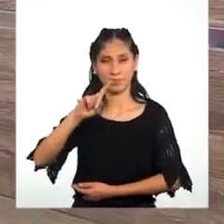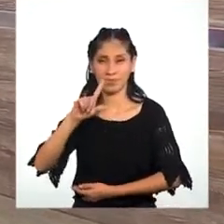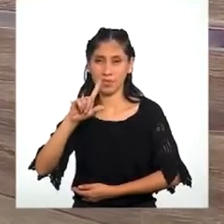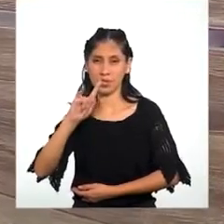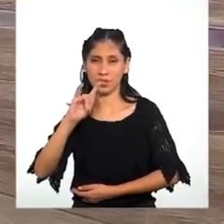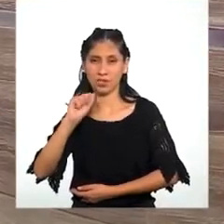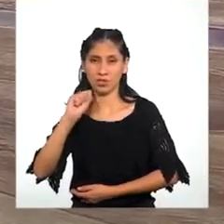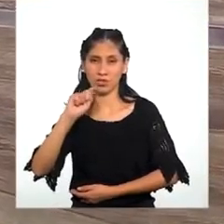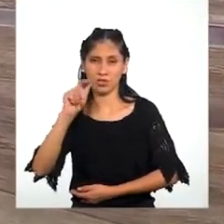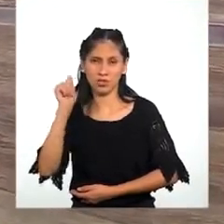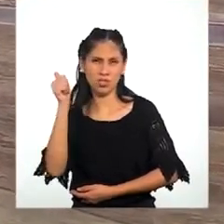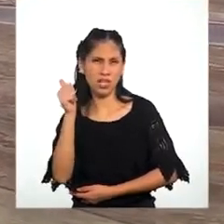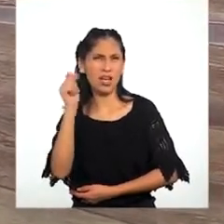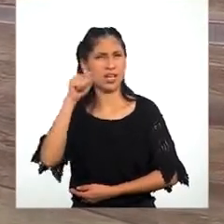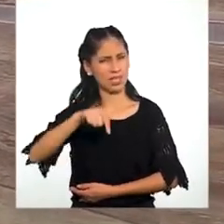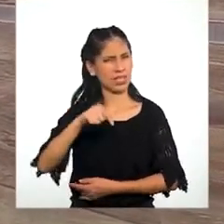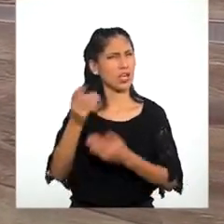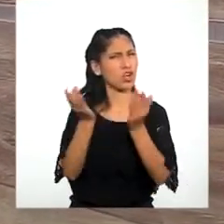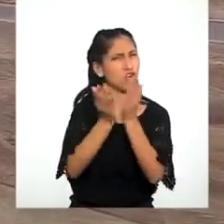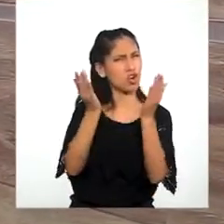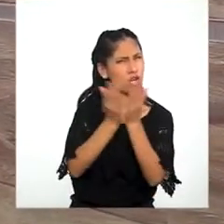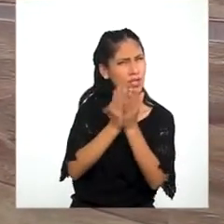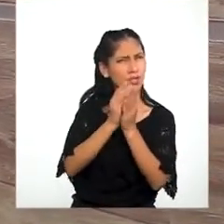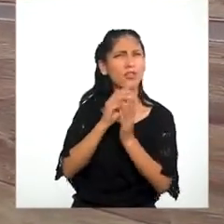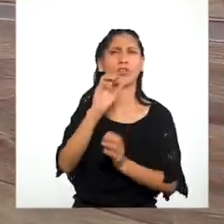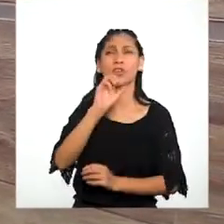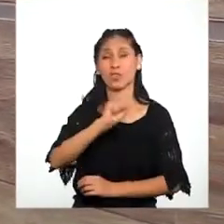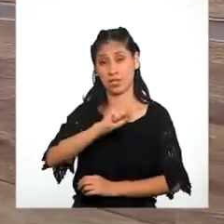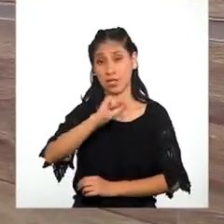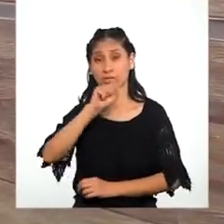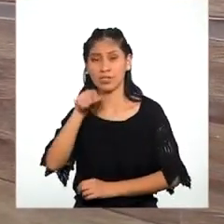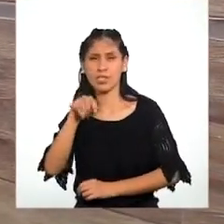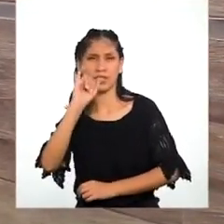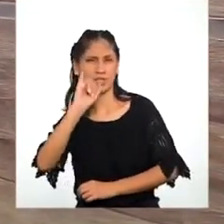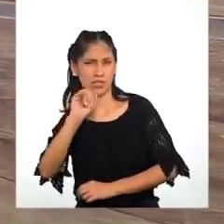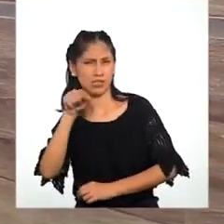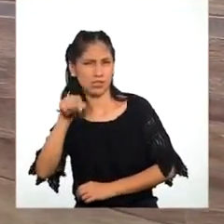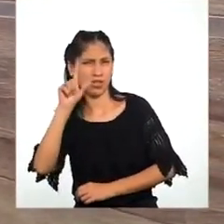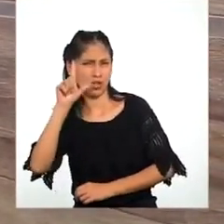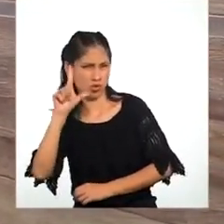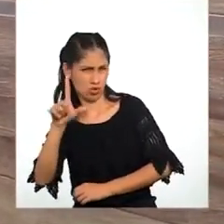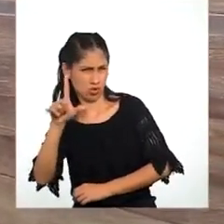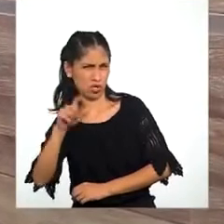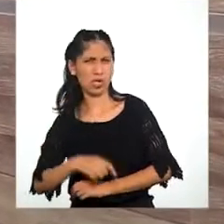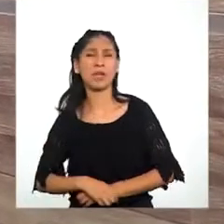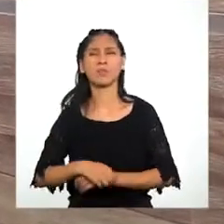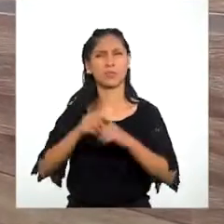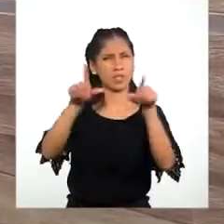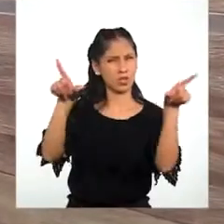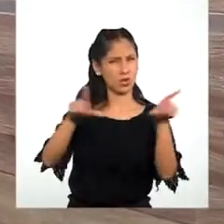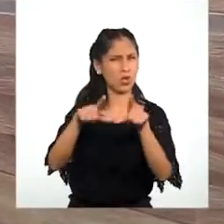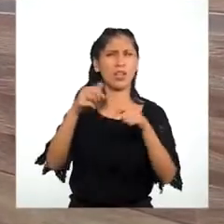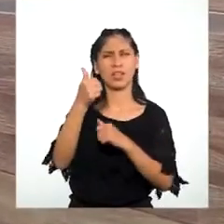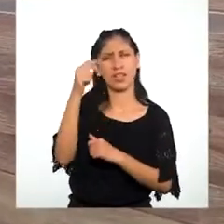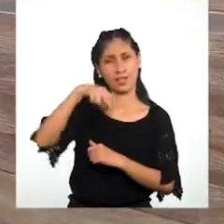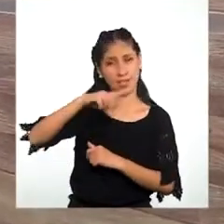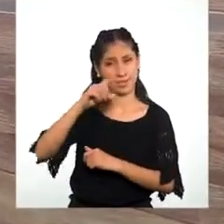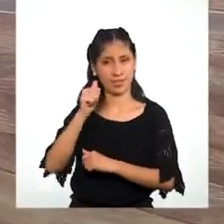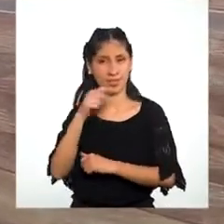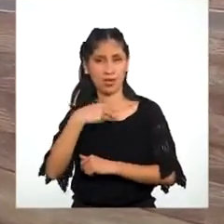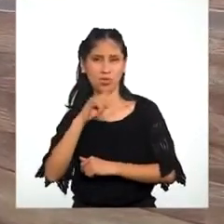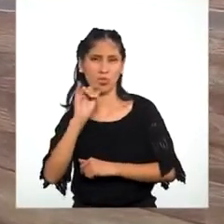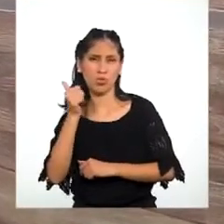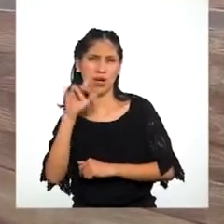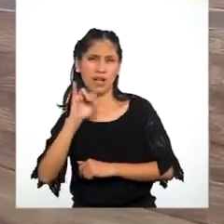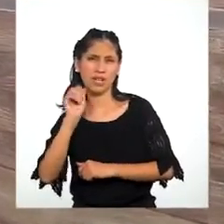la institución educativa San Ignacio de Loyola Fe y Alegría 44 Andahuaylillas Yo trabajo Yo niños